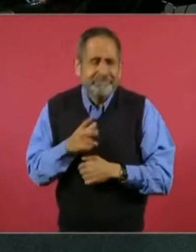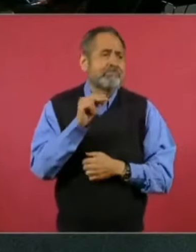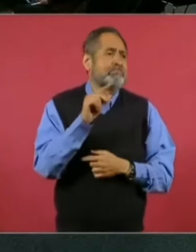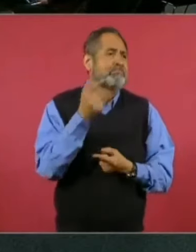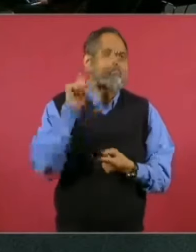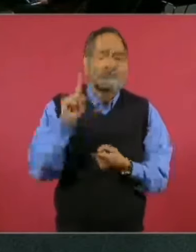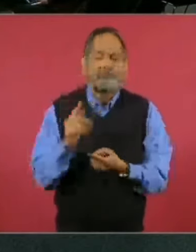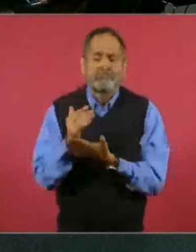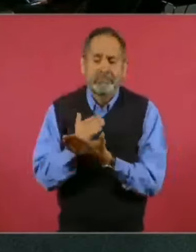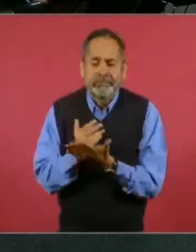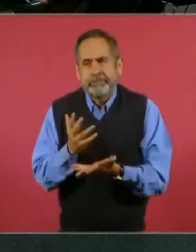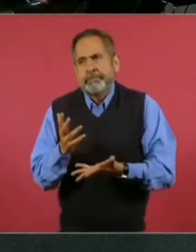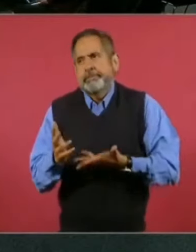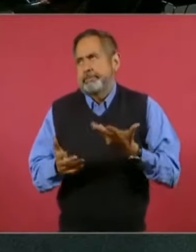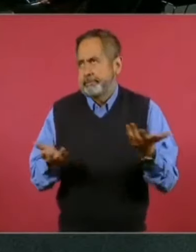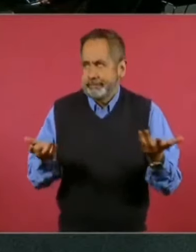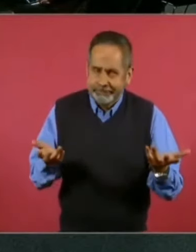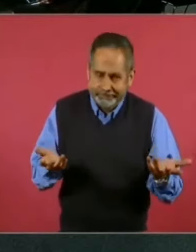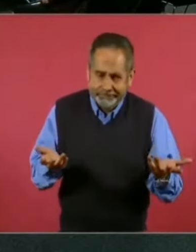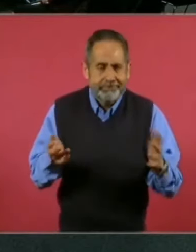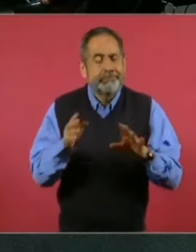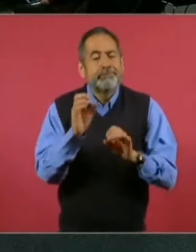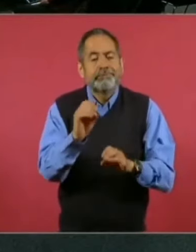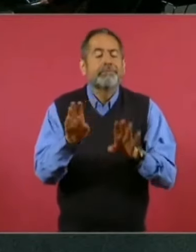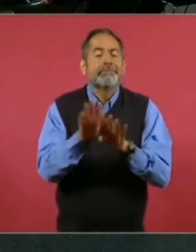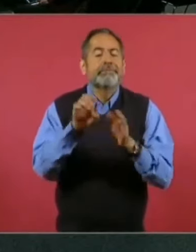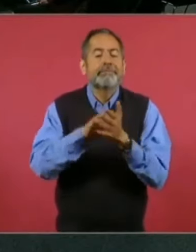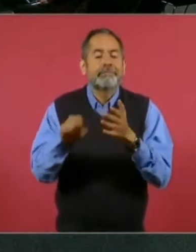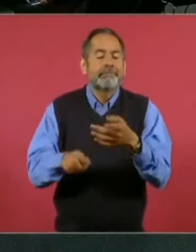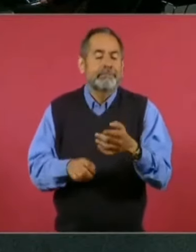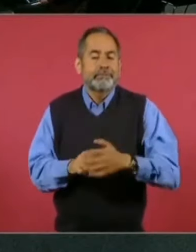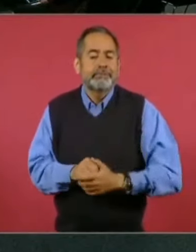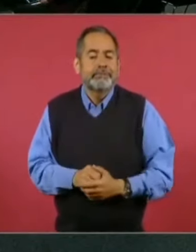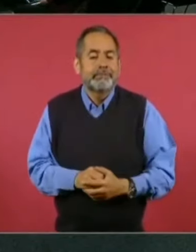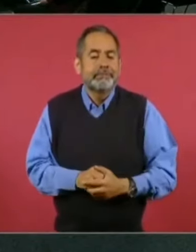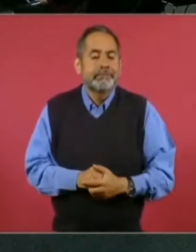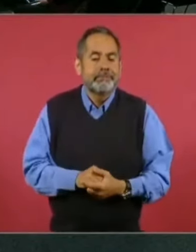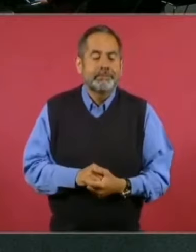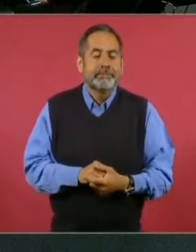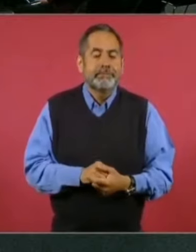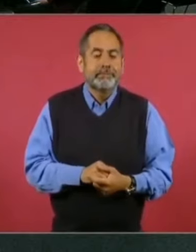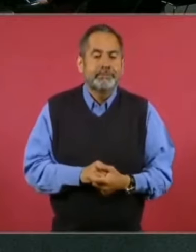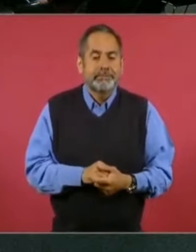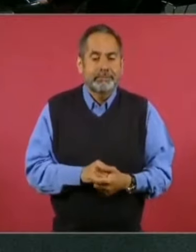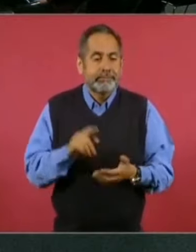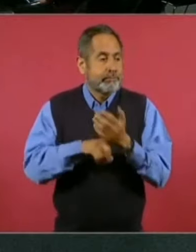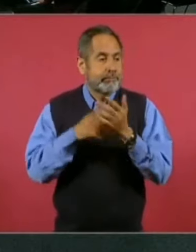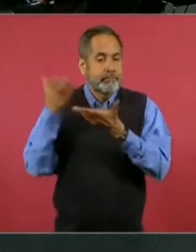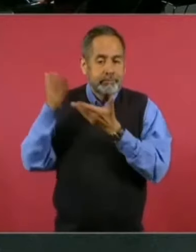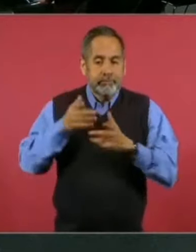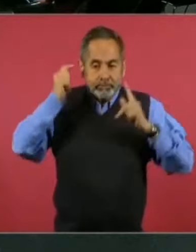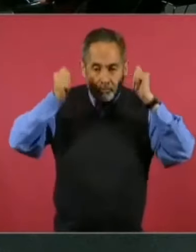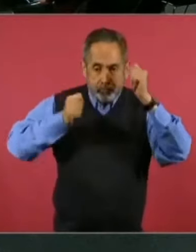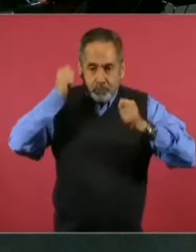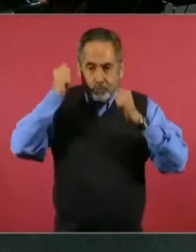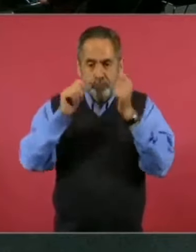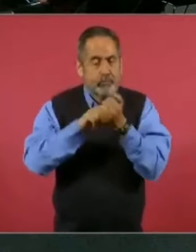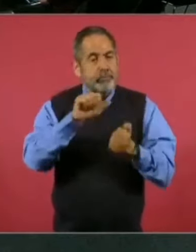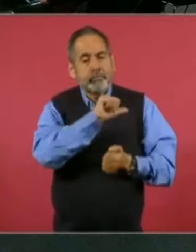Los que reciben turistas en los hoteles,